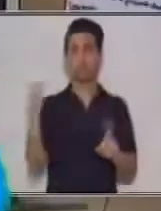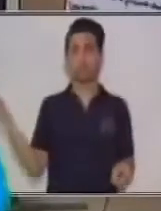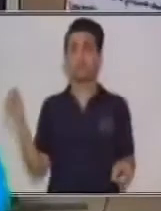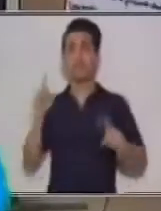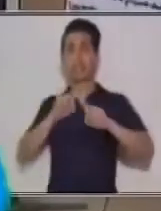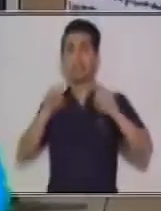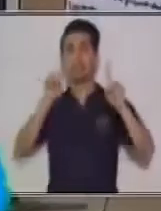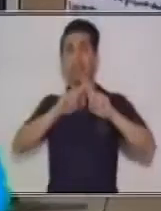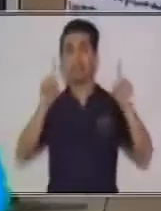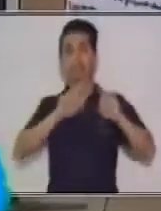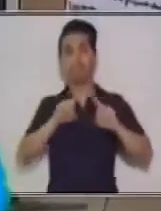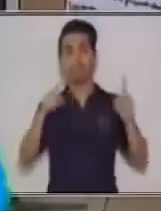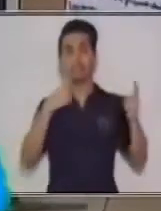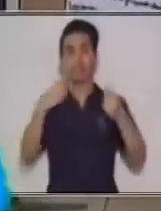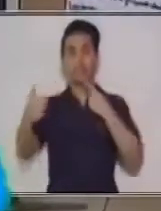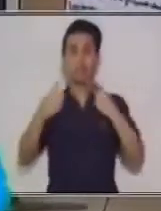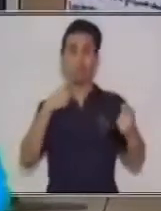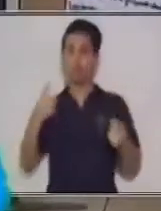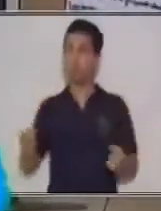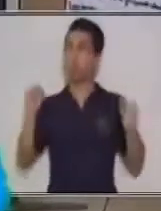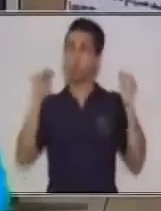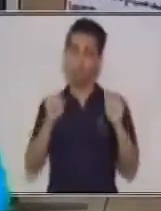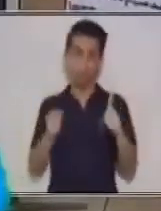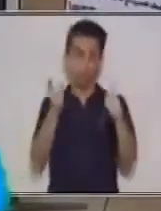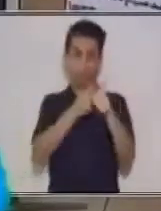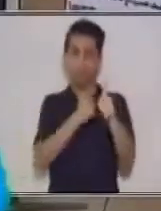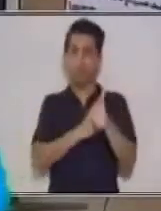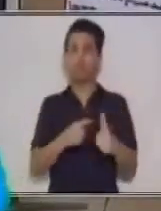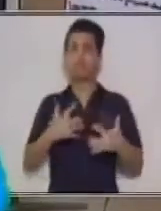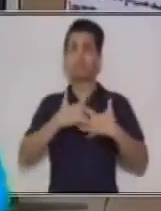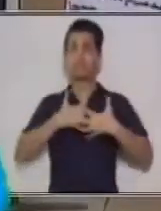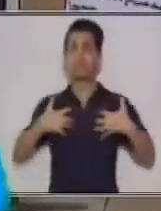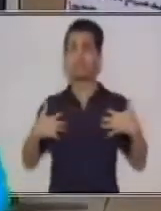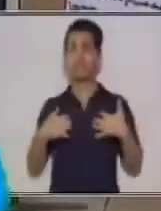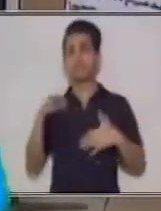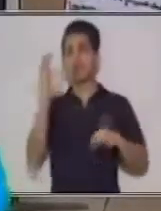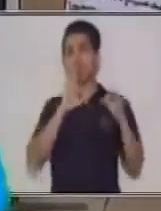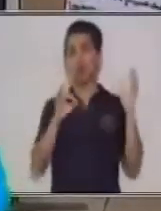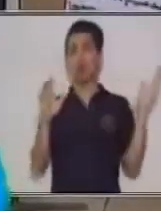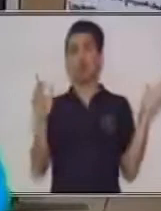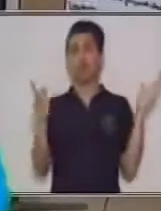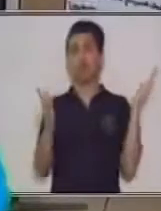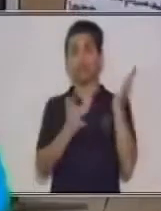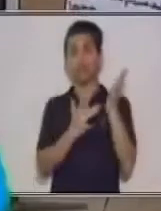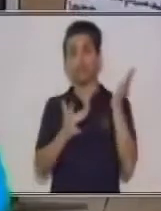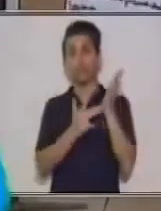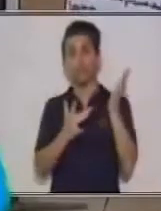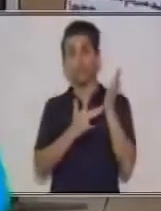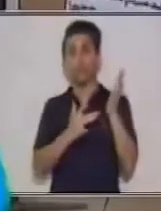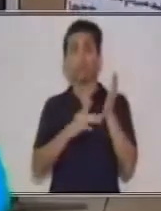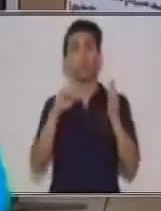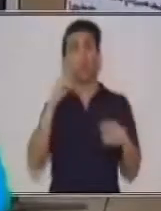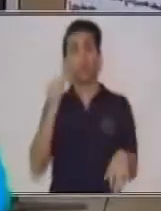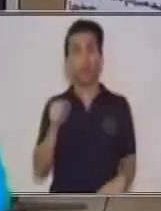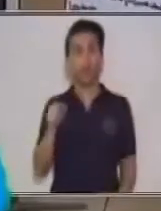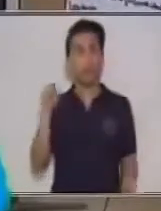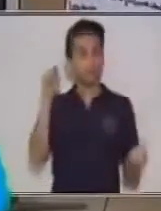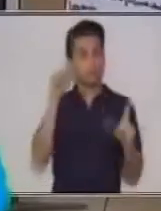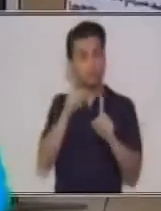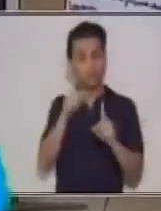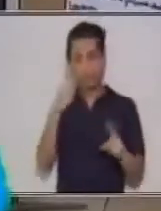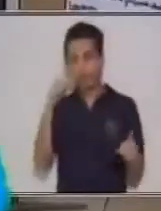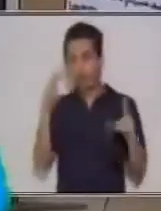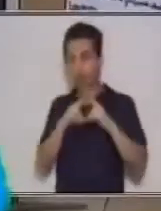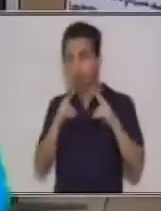discurso. Pueden ser científico o tecnológico, ya que la función va a radicar en el conocimiento de la realidad.